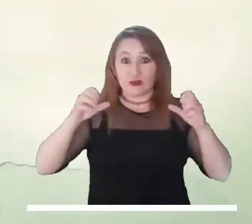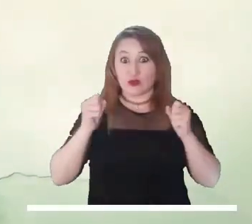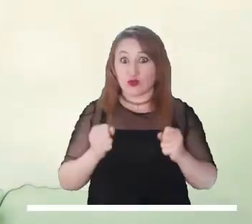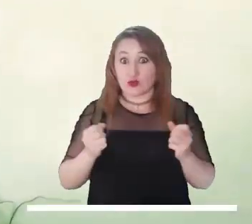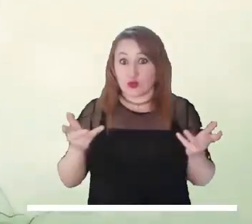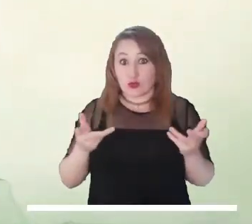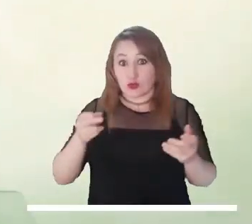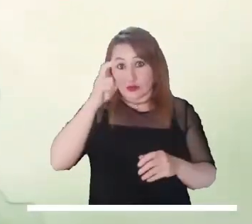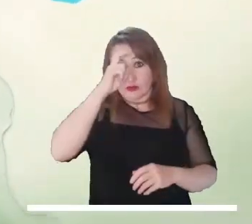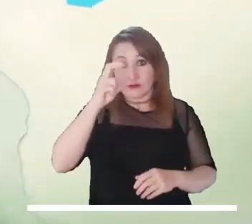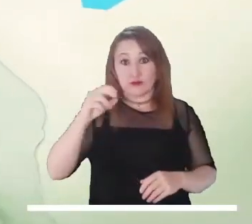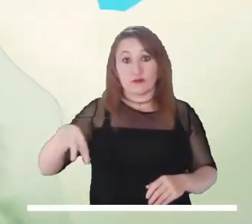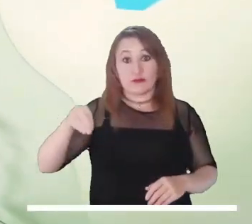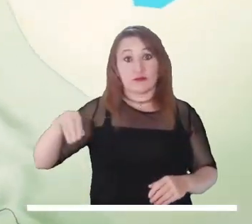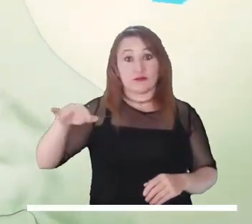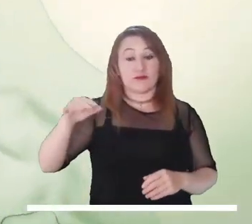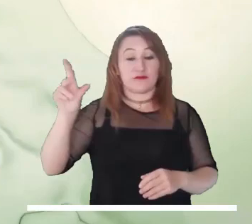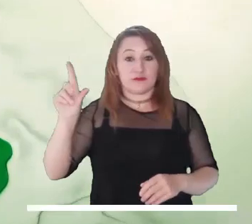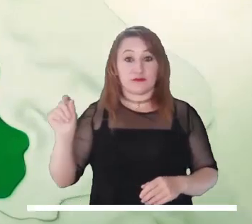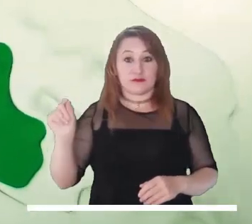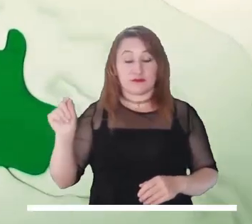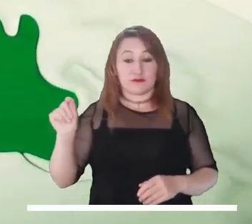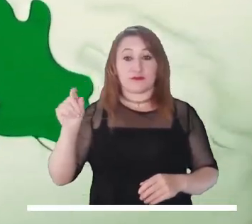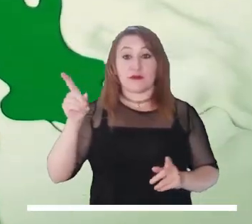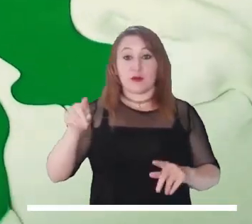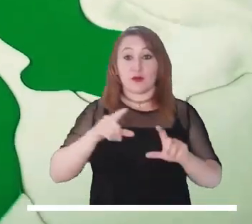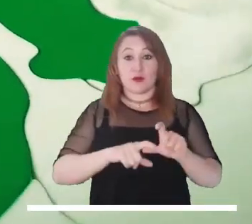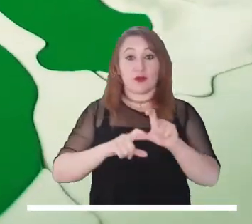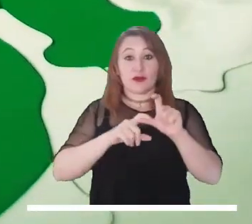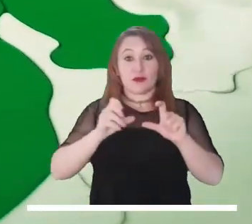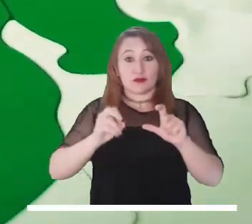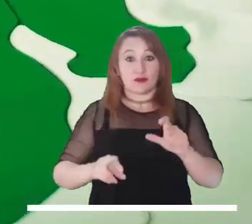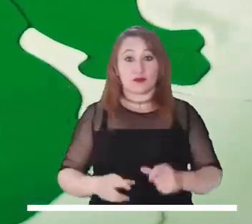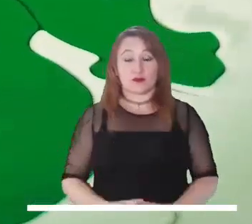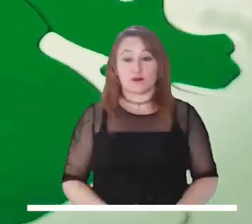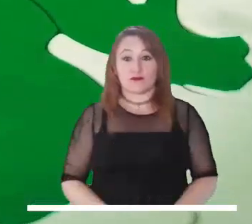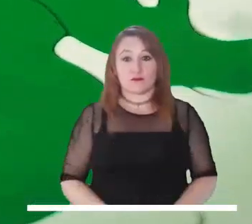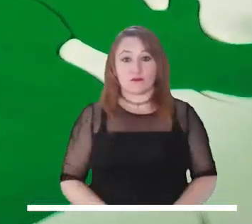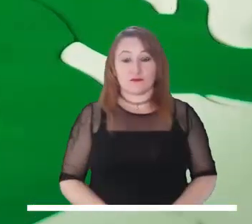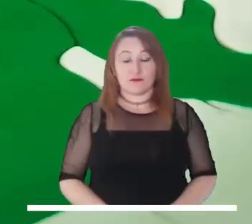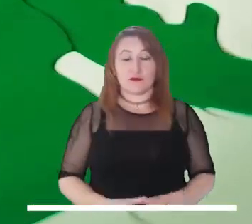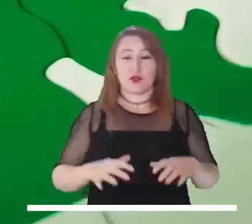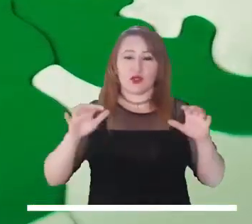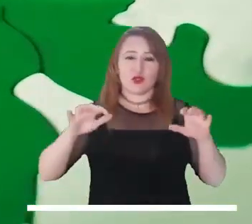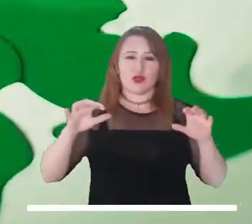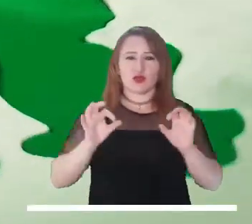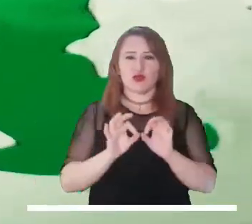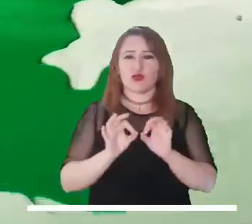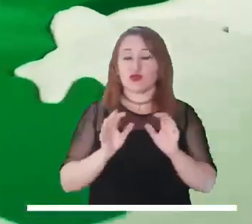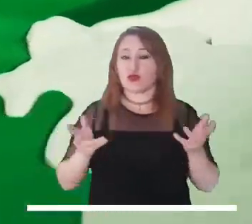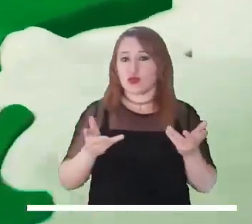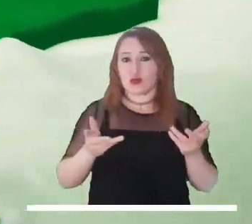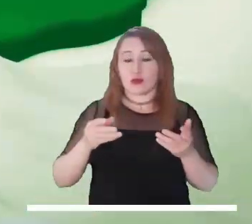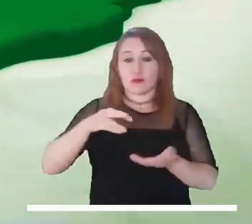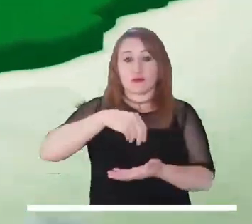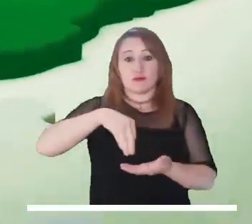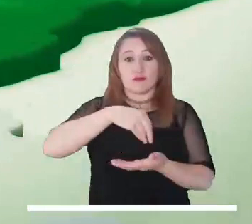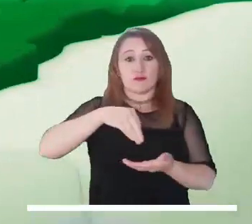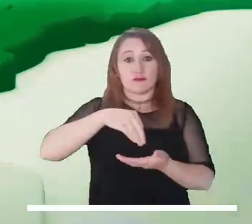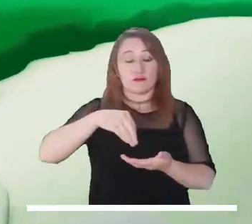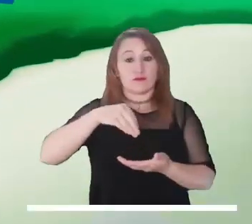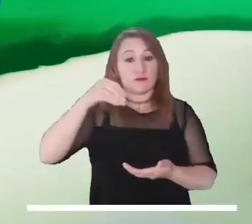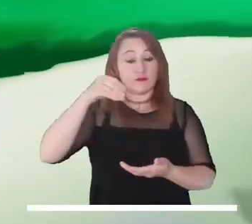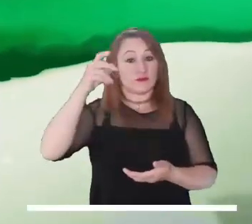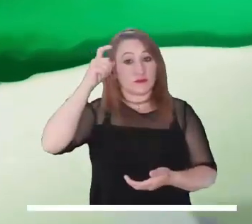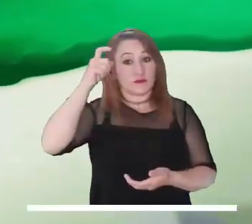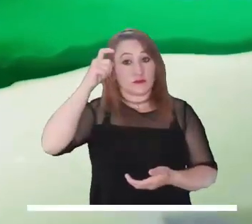intensas en el norte de Magdalena y Cesar y en el sur de La Guajira. Lluvias menores se estiman en Atlántico, norte de Bolívar